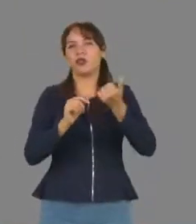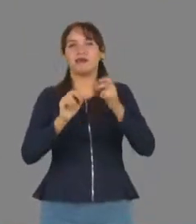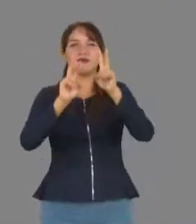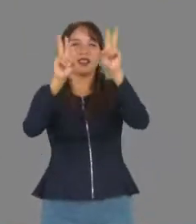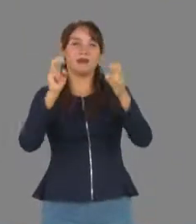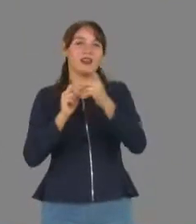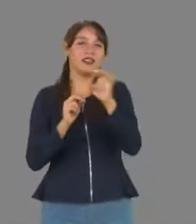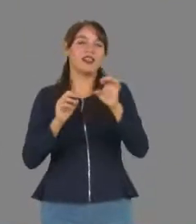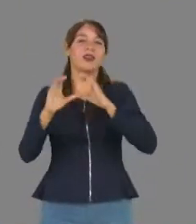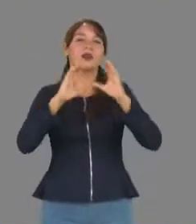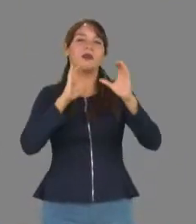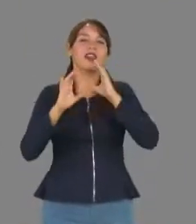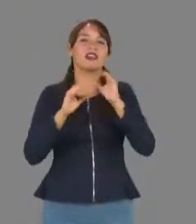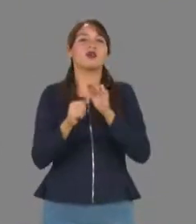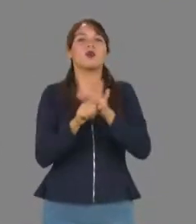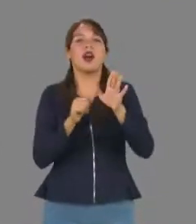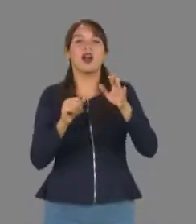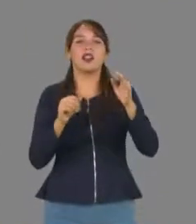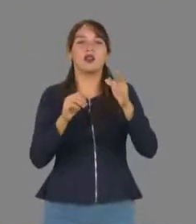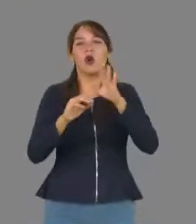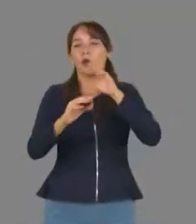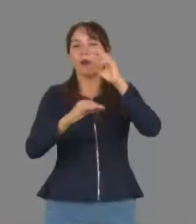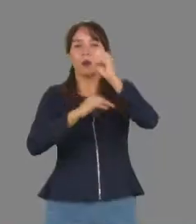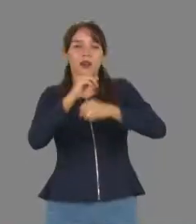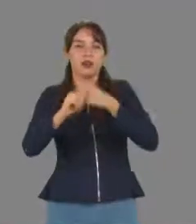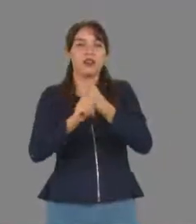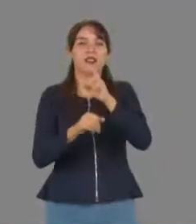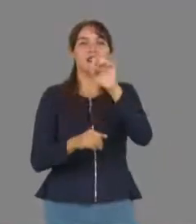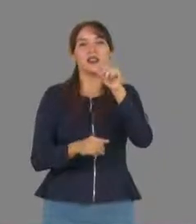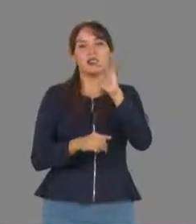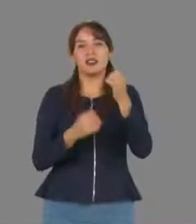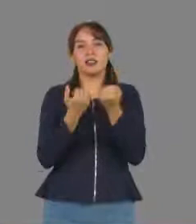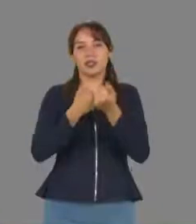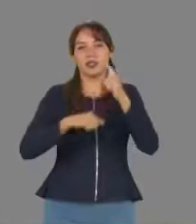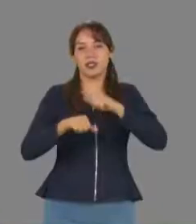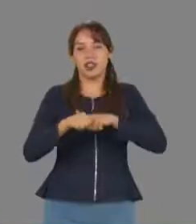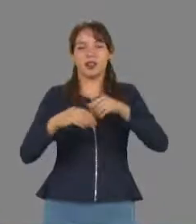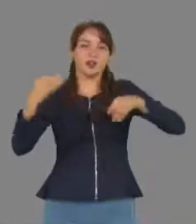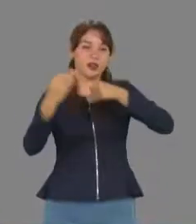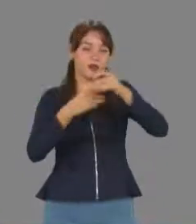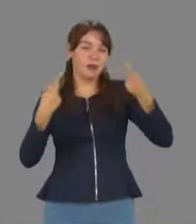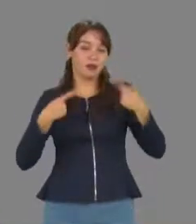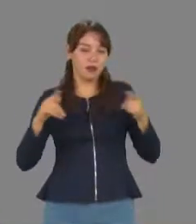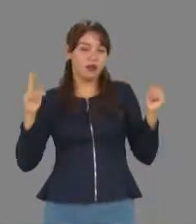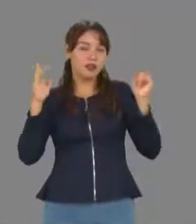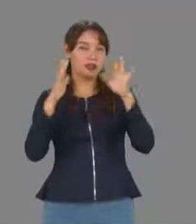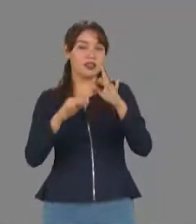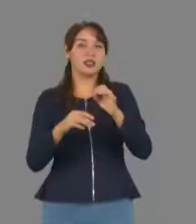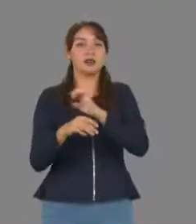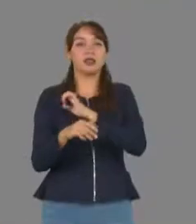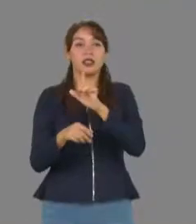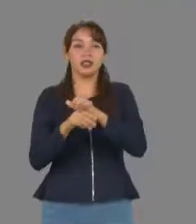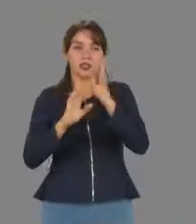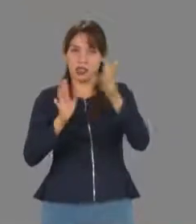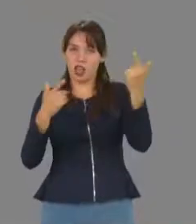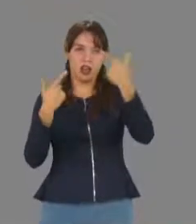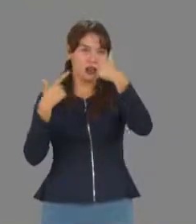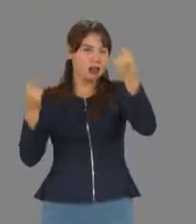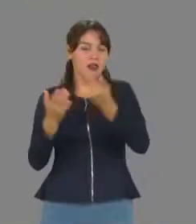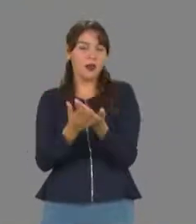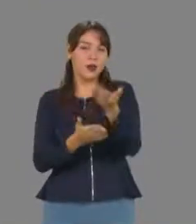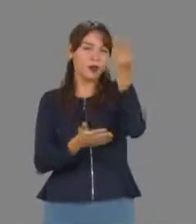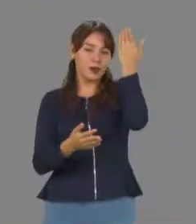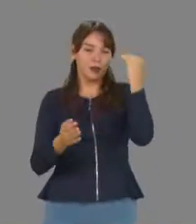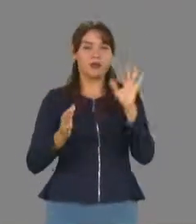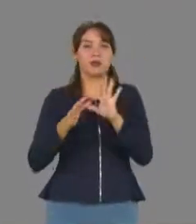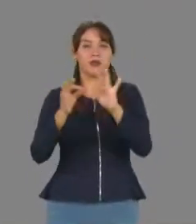comunicación y los medios masivos que fueron llevadas por especialistas, muchos de ellos egresados de las aulas de la Universidad